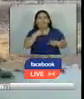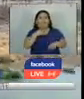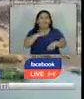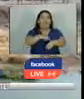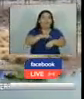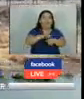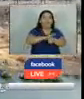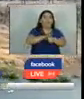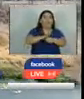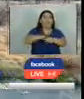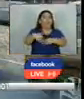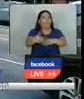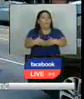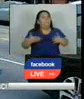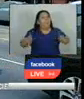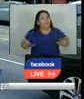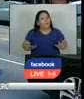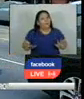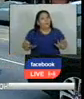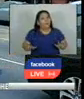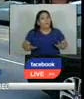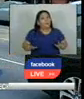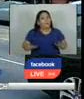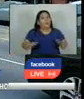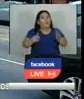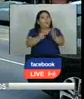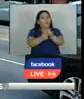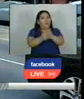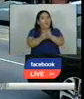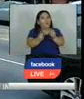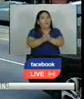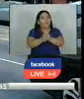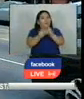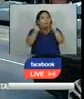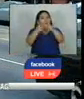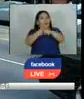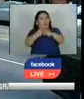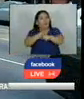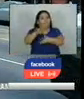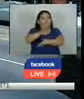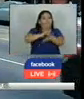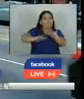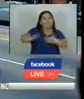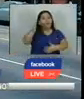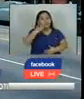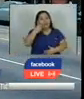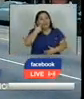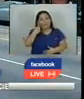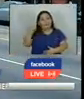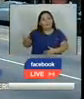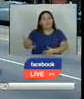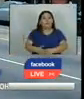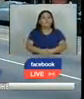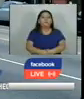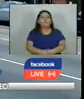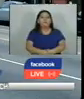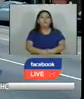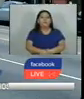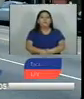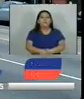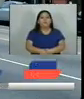la pandemia del coronavirus pero sobre todo el efecto del cambio climático es parte de lo que ellos nos dijeron.